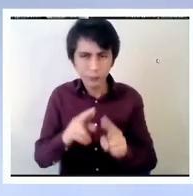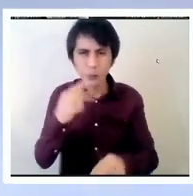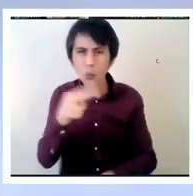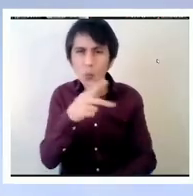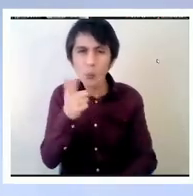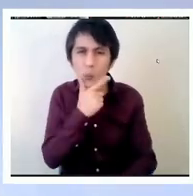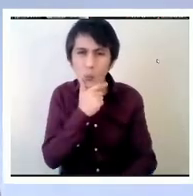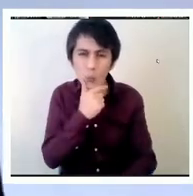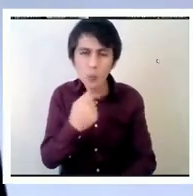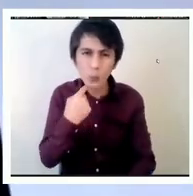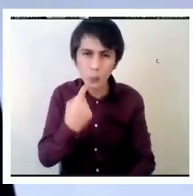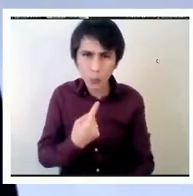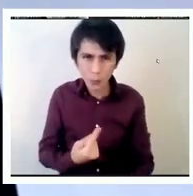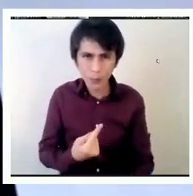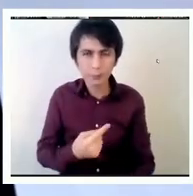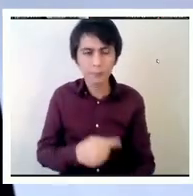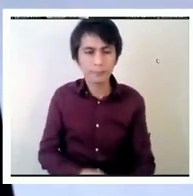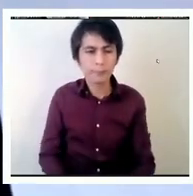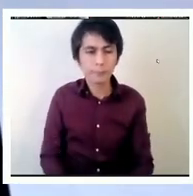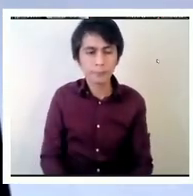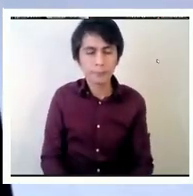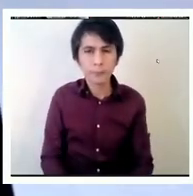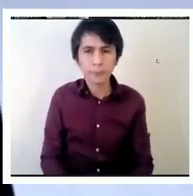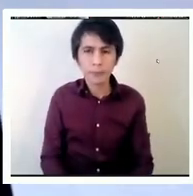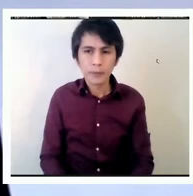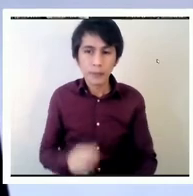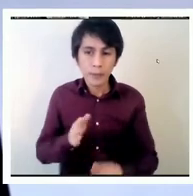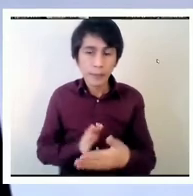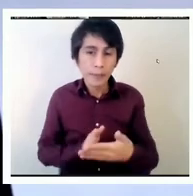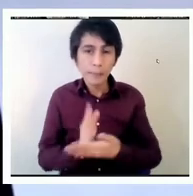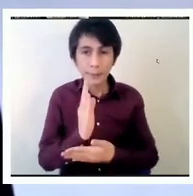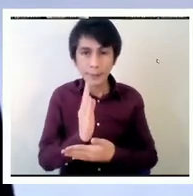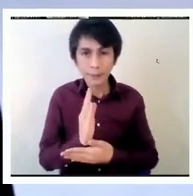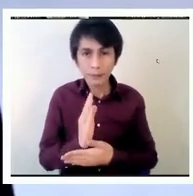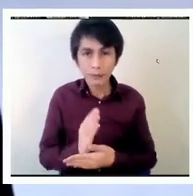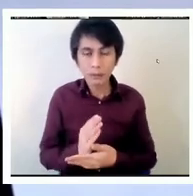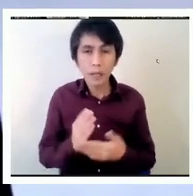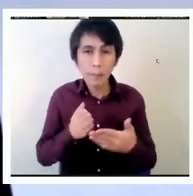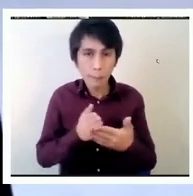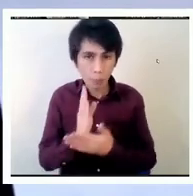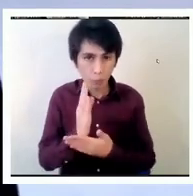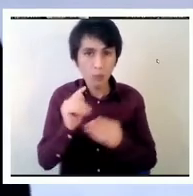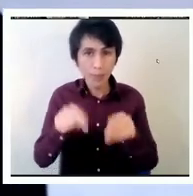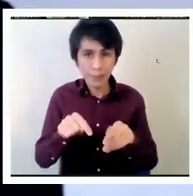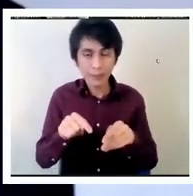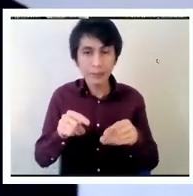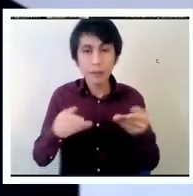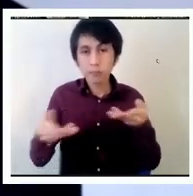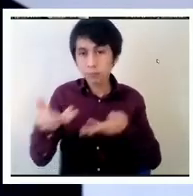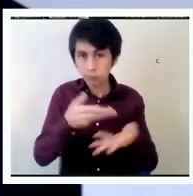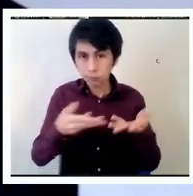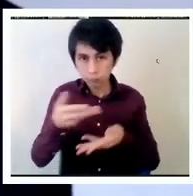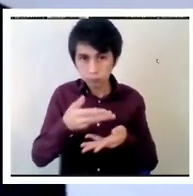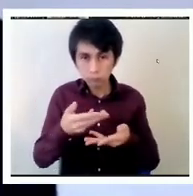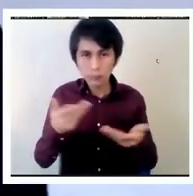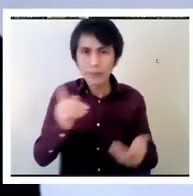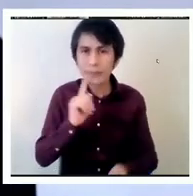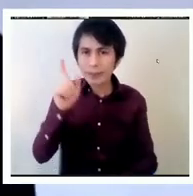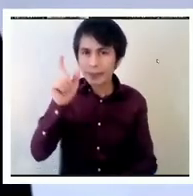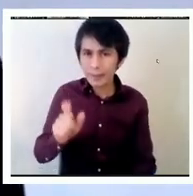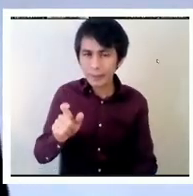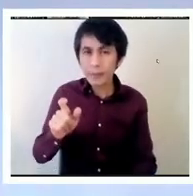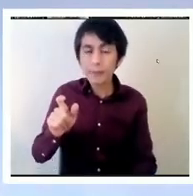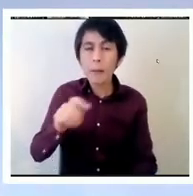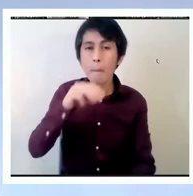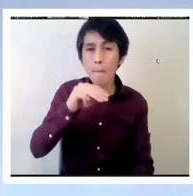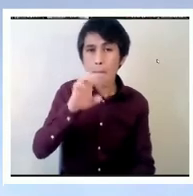intereses. Y vamos a partir este panel con una investigadora, Melanie Heron,